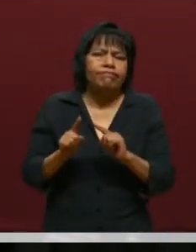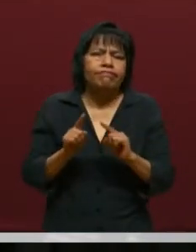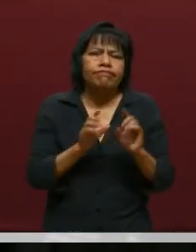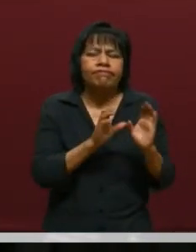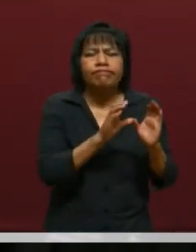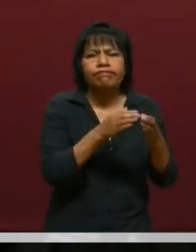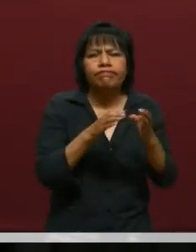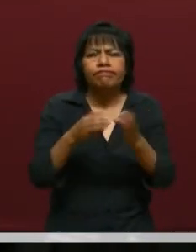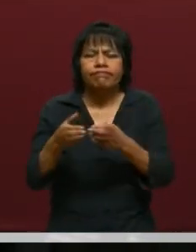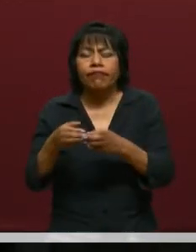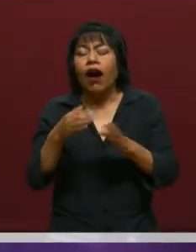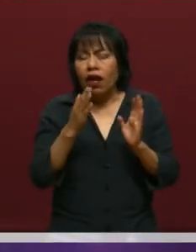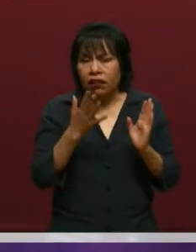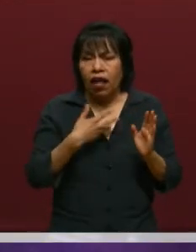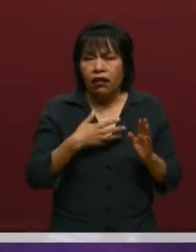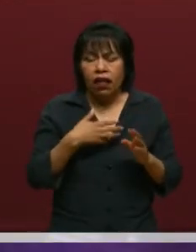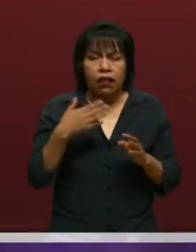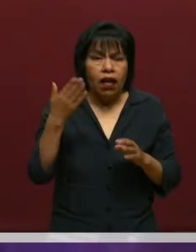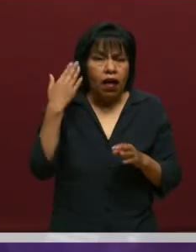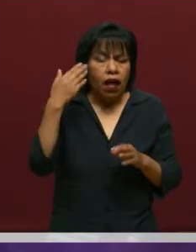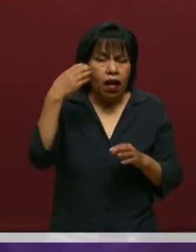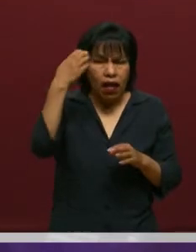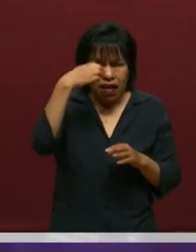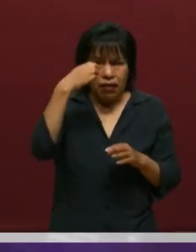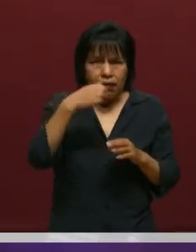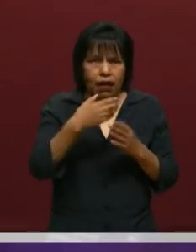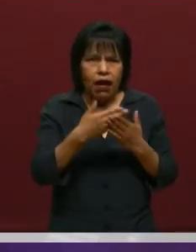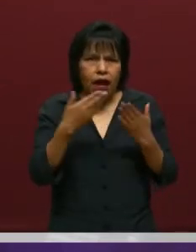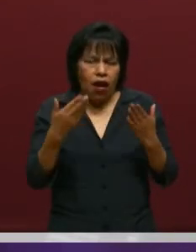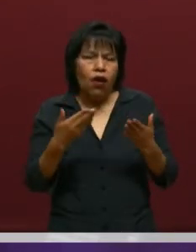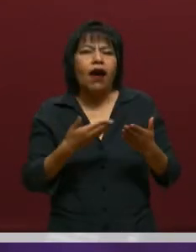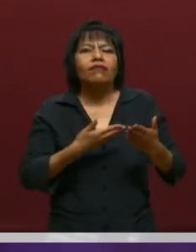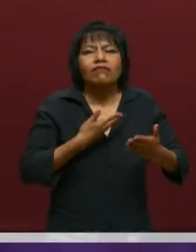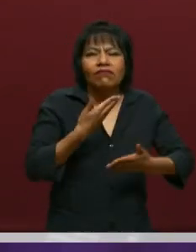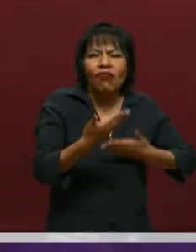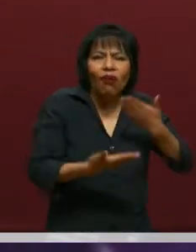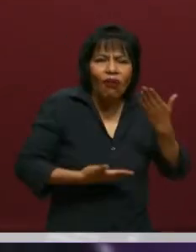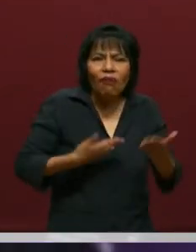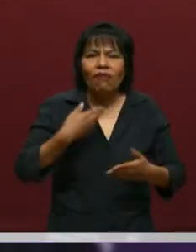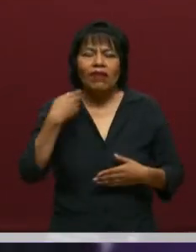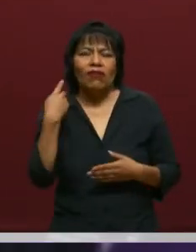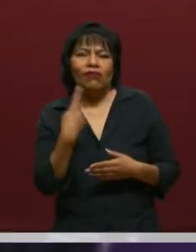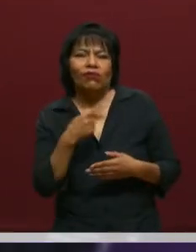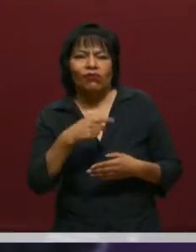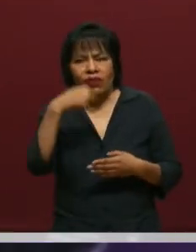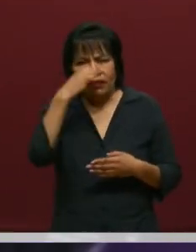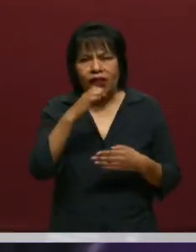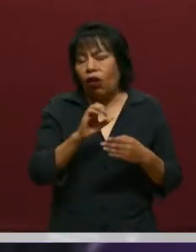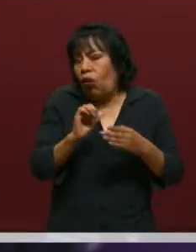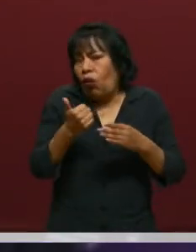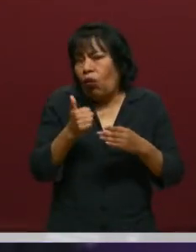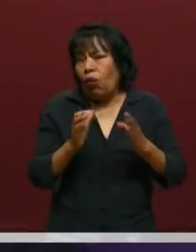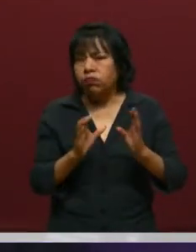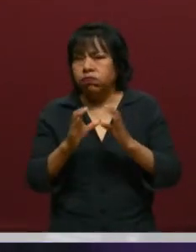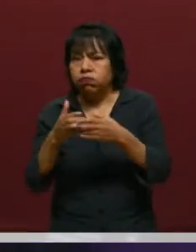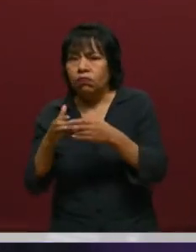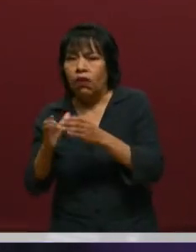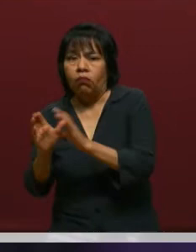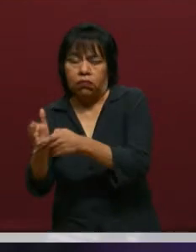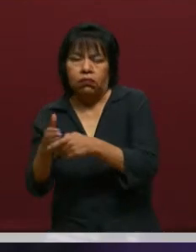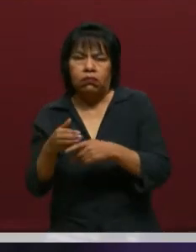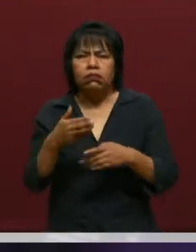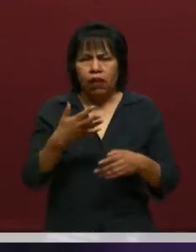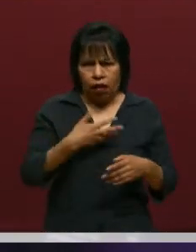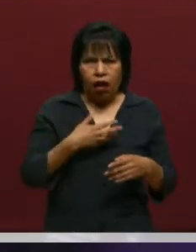ya ha vivido la experiencia de desarrollarse, pueda compartir esa misma experiencia con los otros cuerpos académicos que